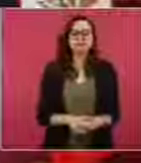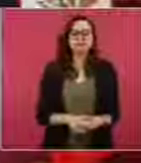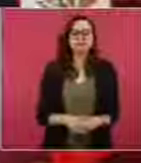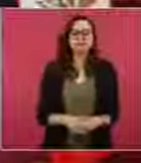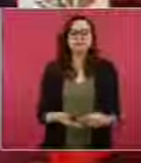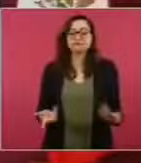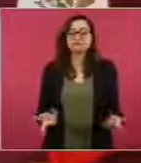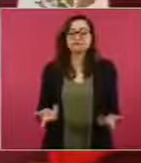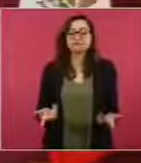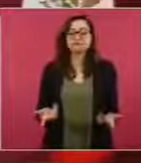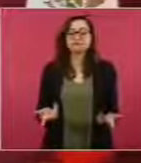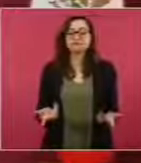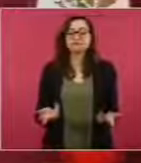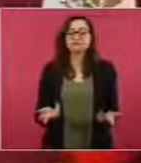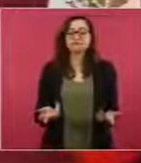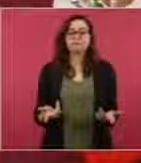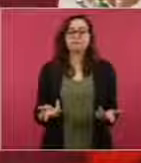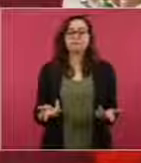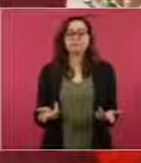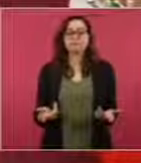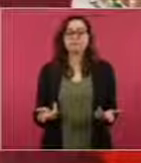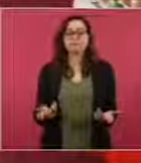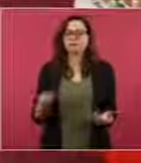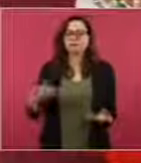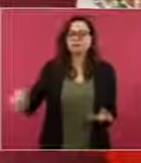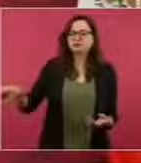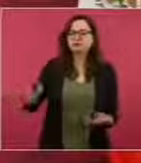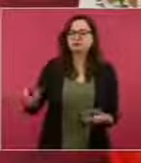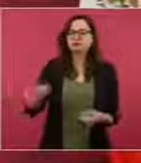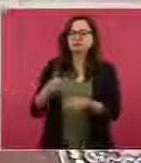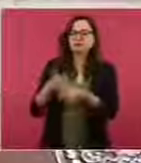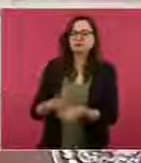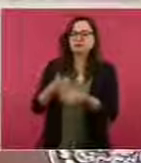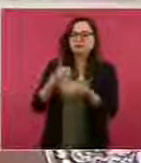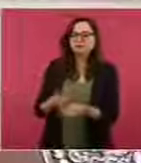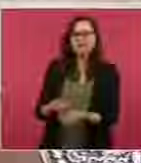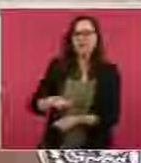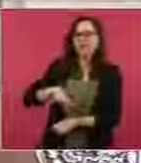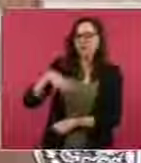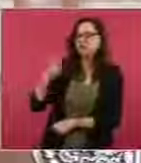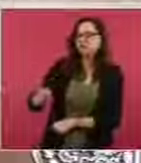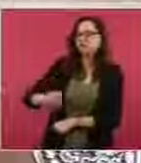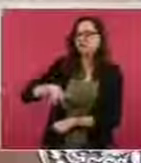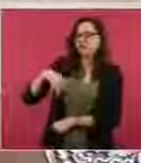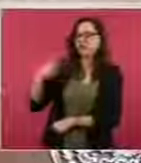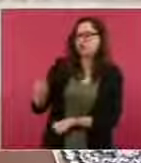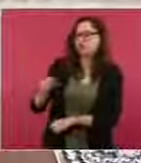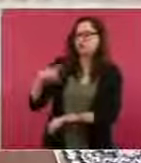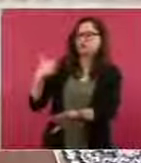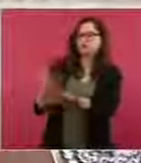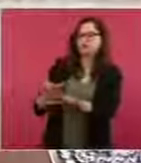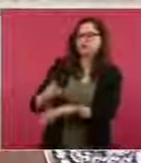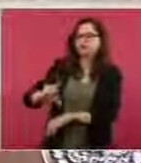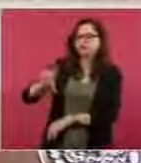que se tiene que acompañar de un pensamiento, de una ideología